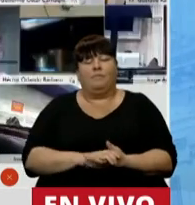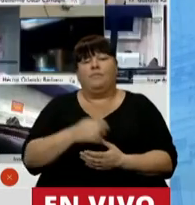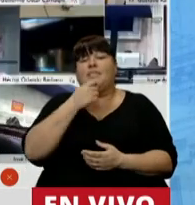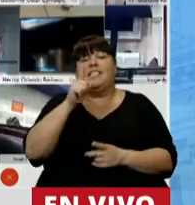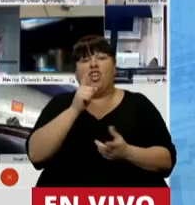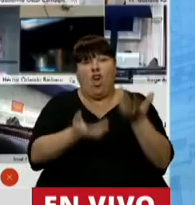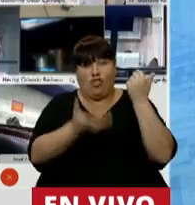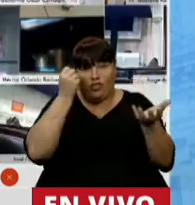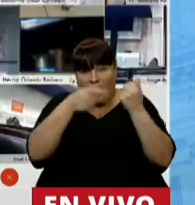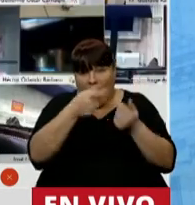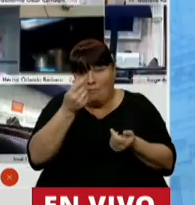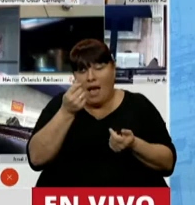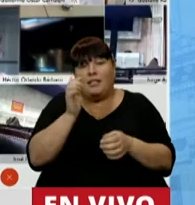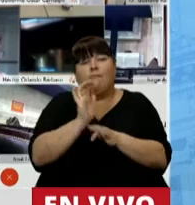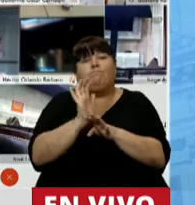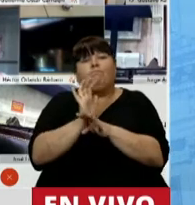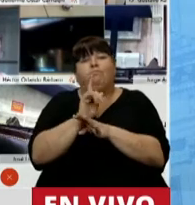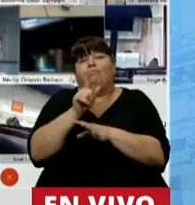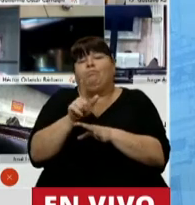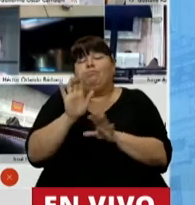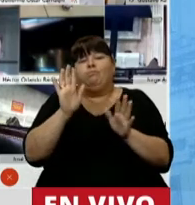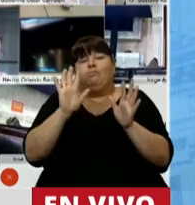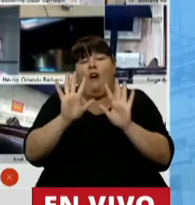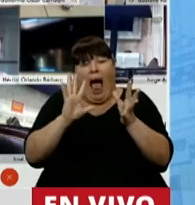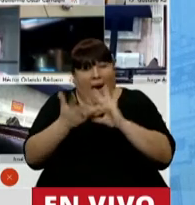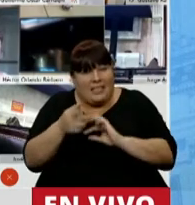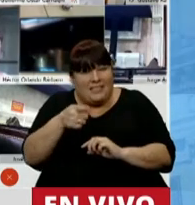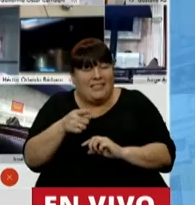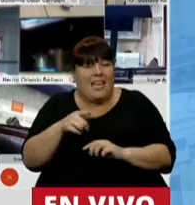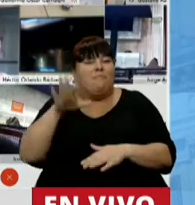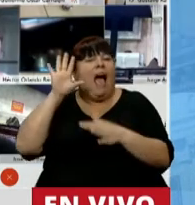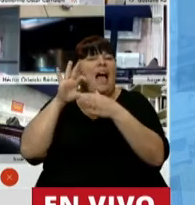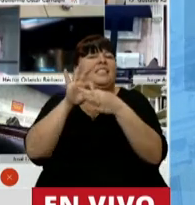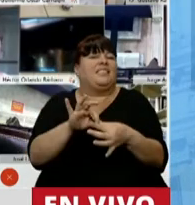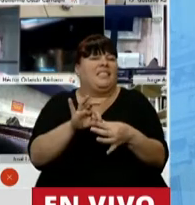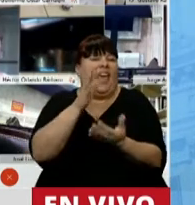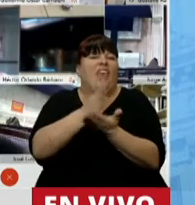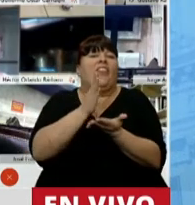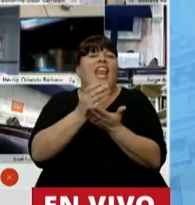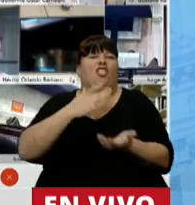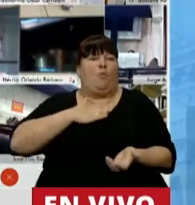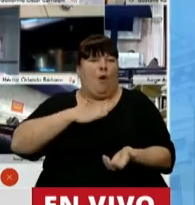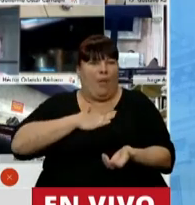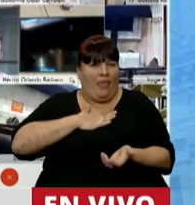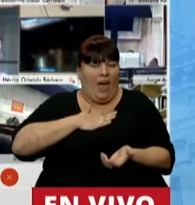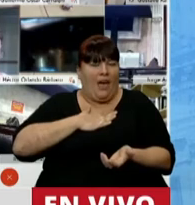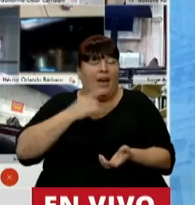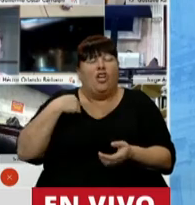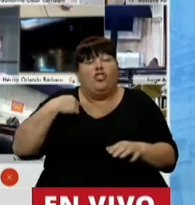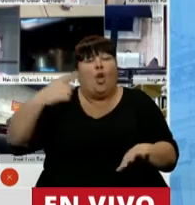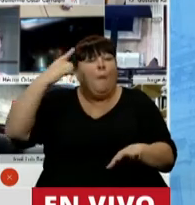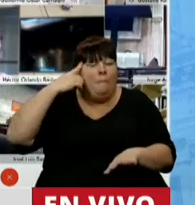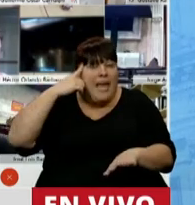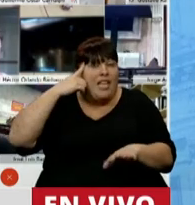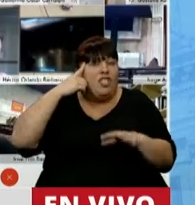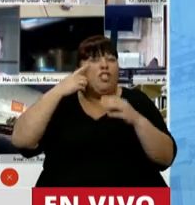de no confiscatoriedad es el que por su naturaleza se encuentra más ligado al derecho de propiedad y donde creo que